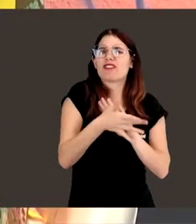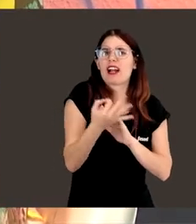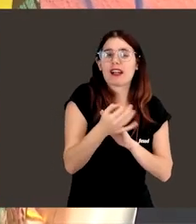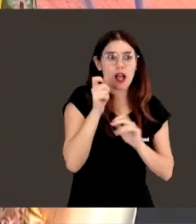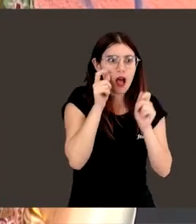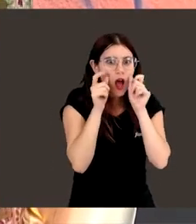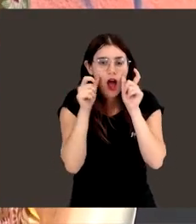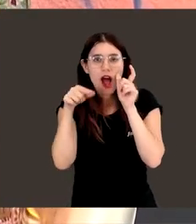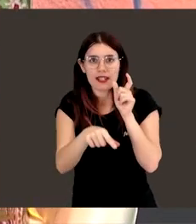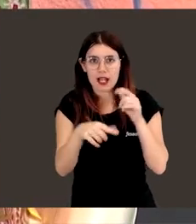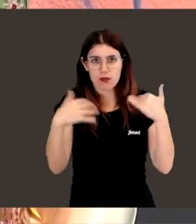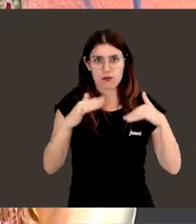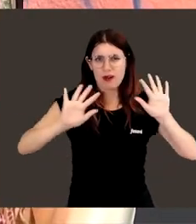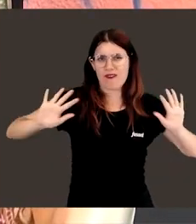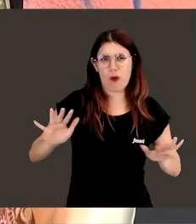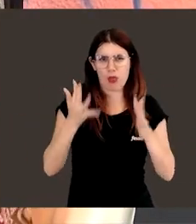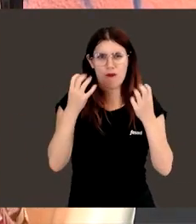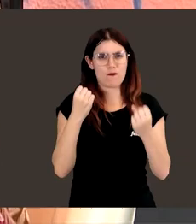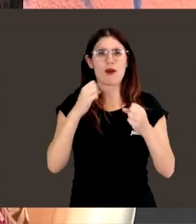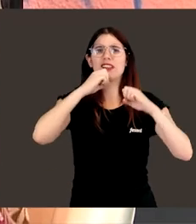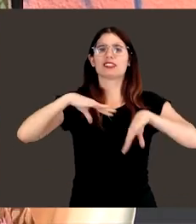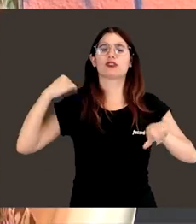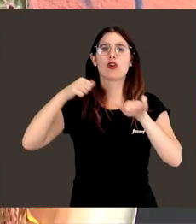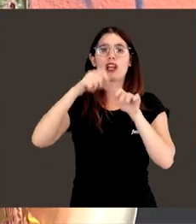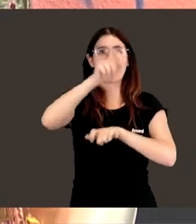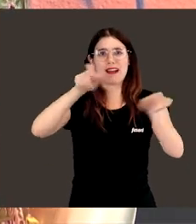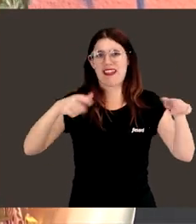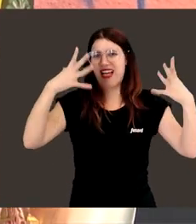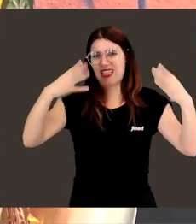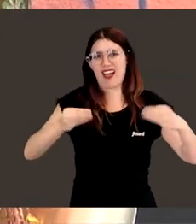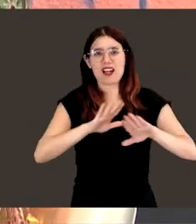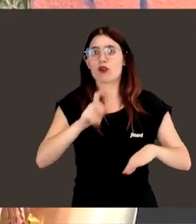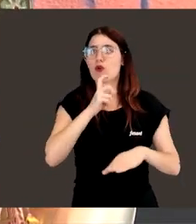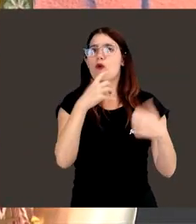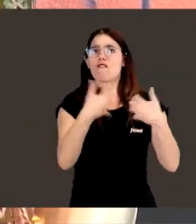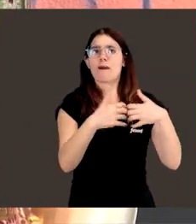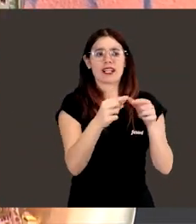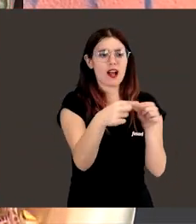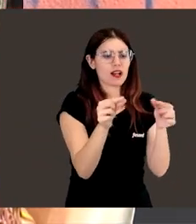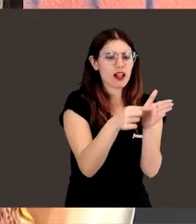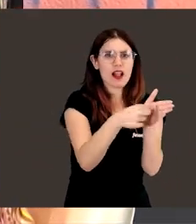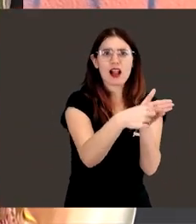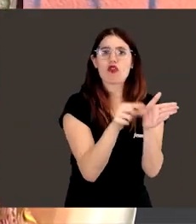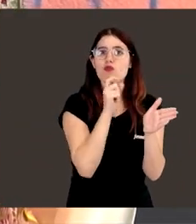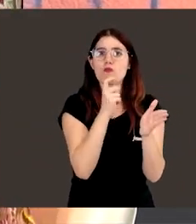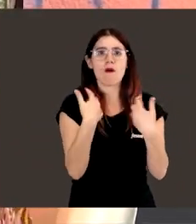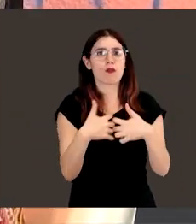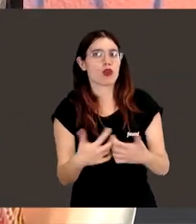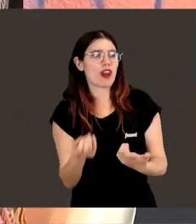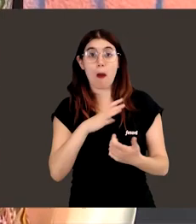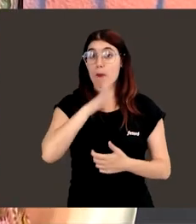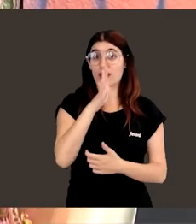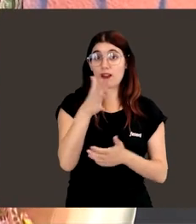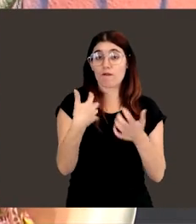de que esta es una de las mayores revoluciones en la historia de la humanidad, ¿no? Cómo se fabrican estos microchips, cómo funcionan, por qué